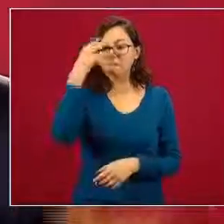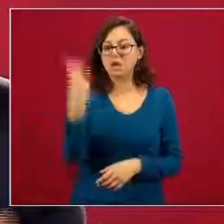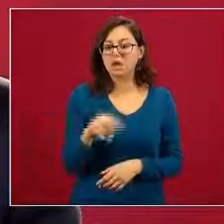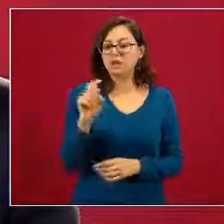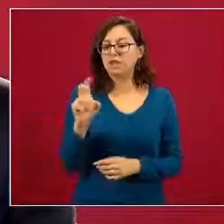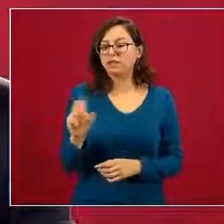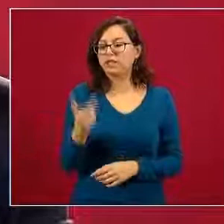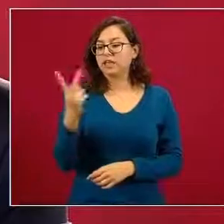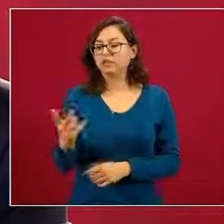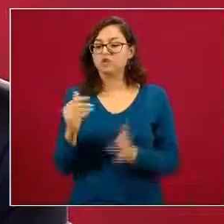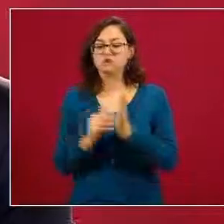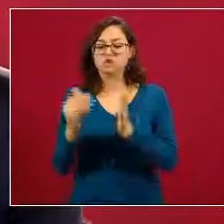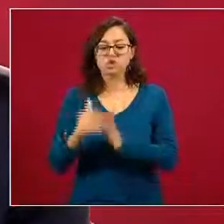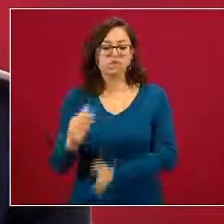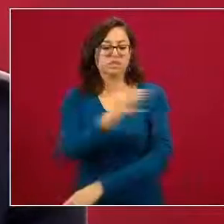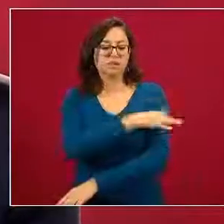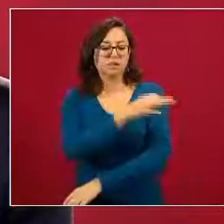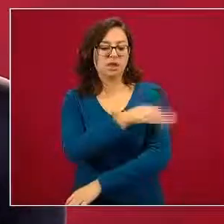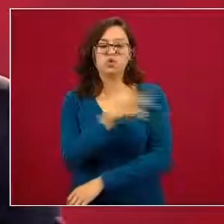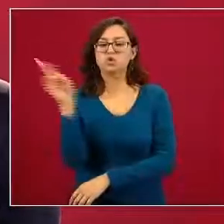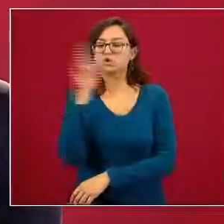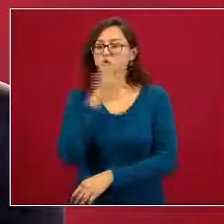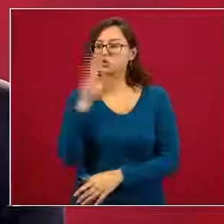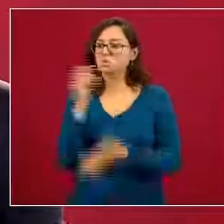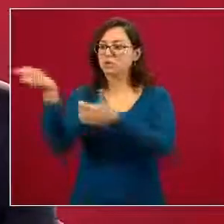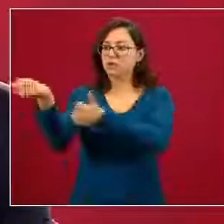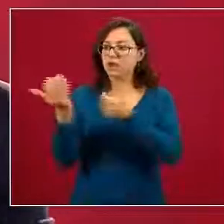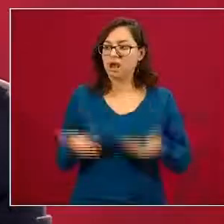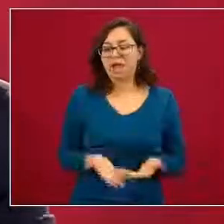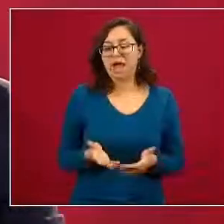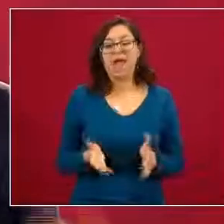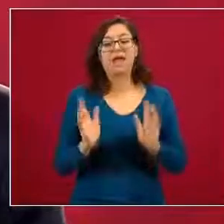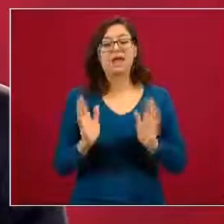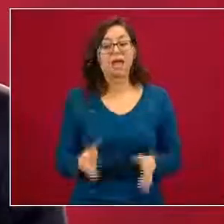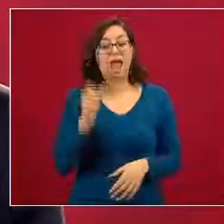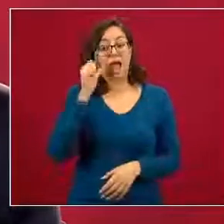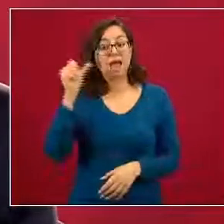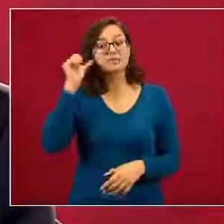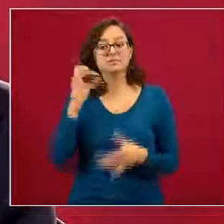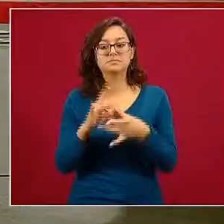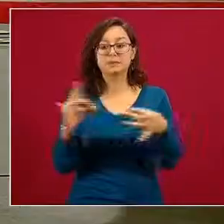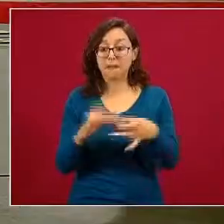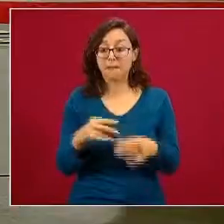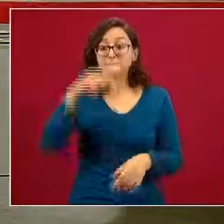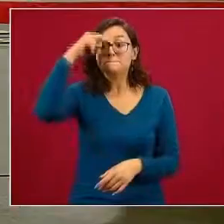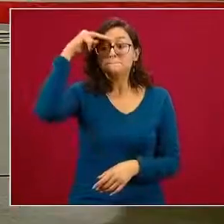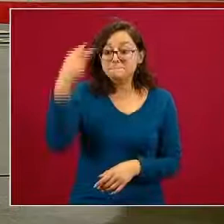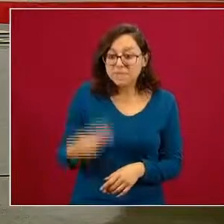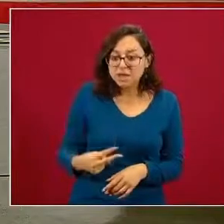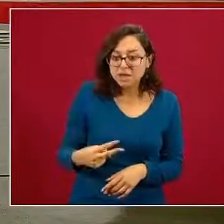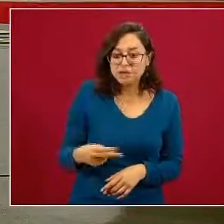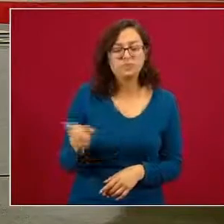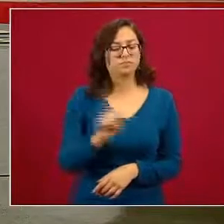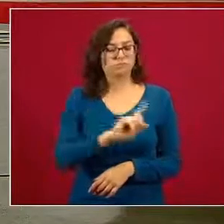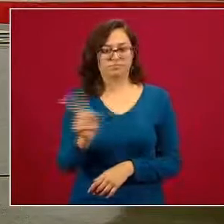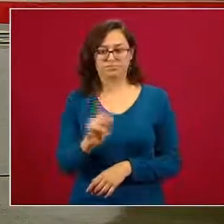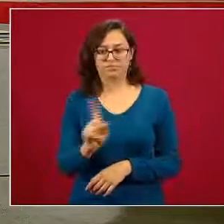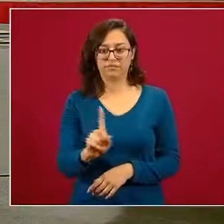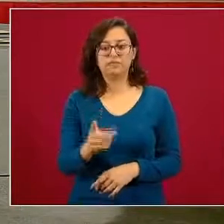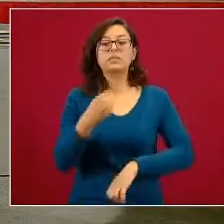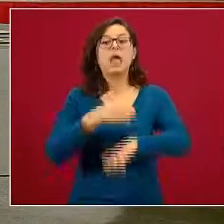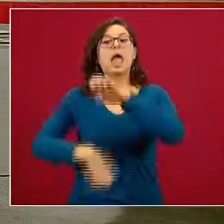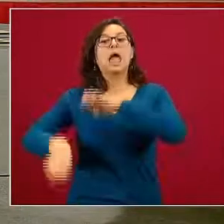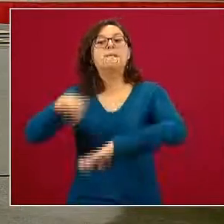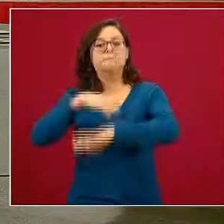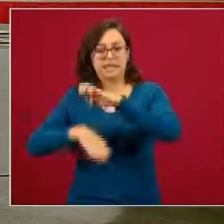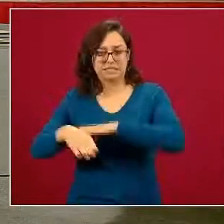de dosis de vacuna rusa lo comenté ayer no es México es una compañía privada de México